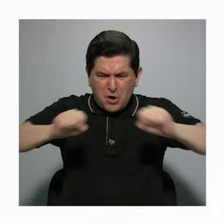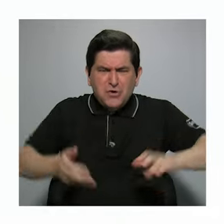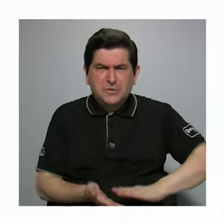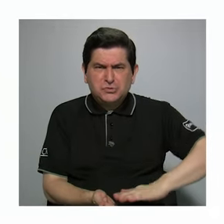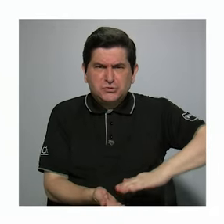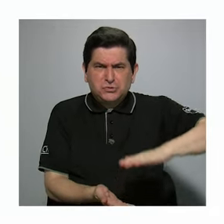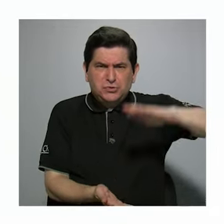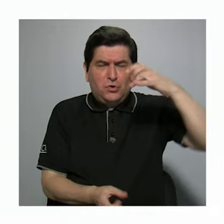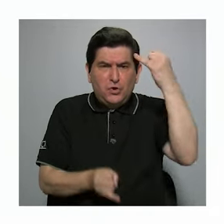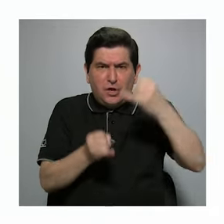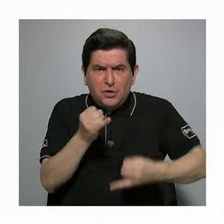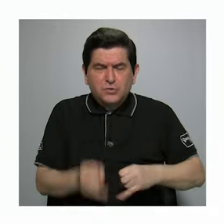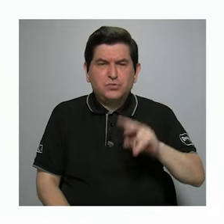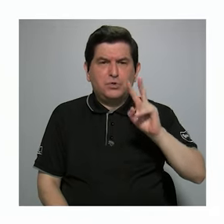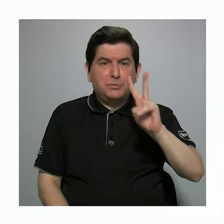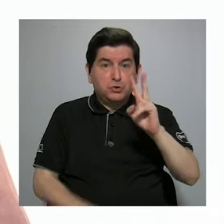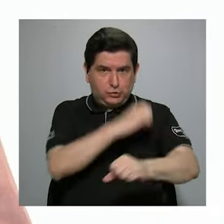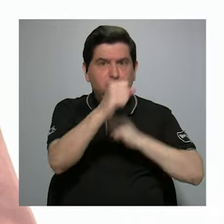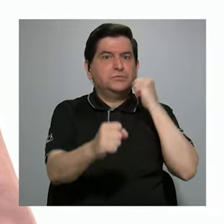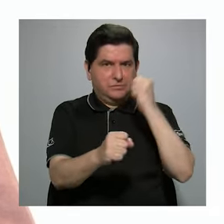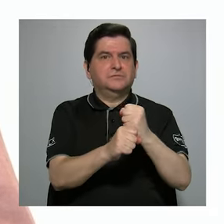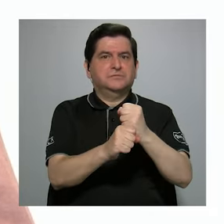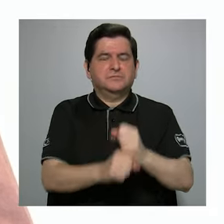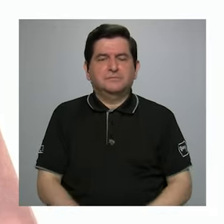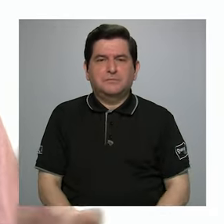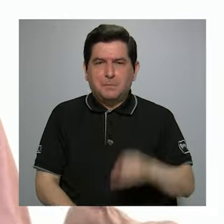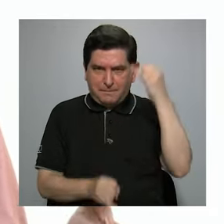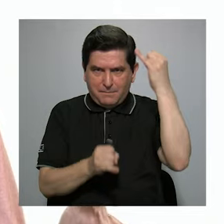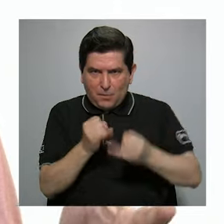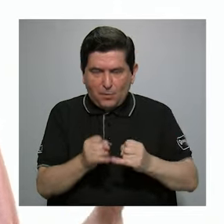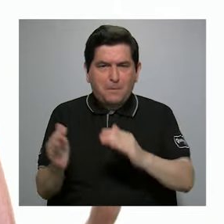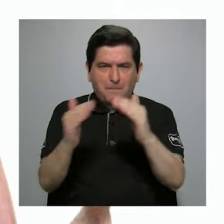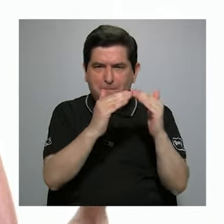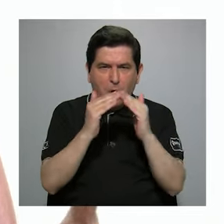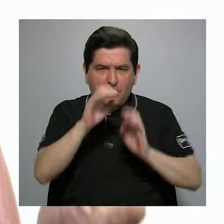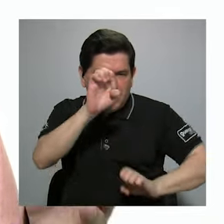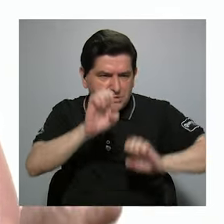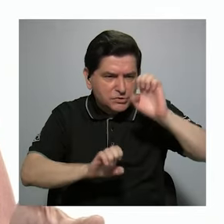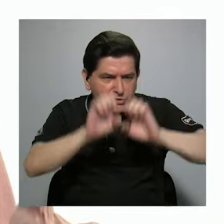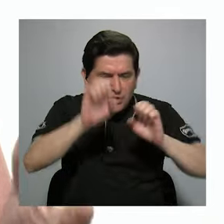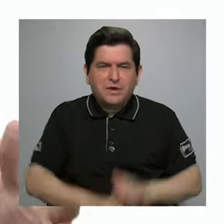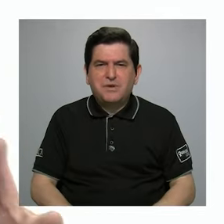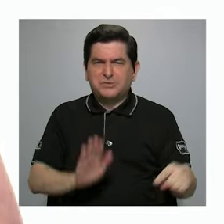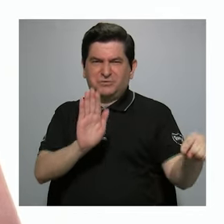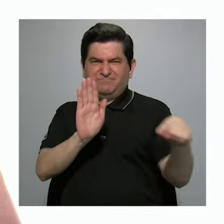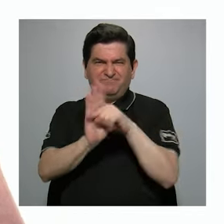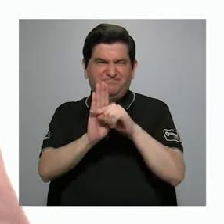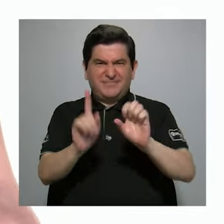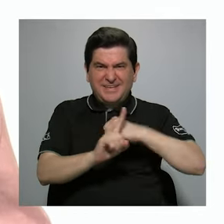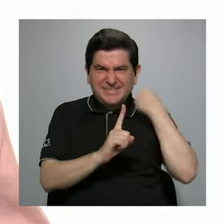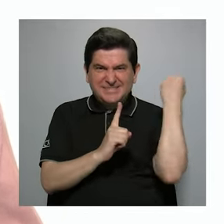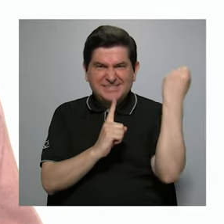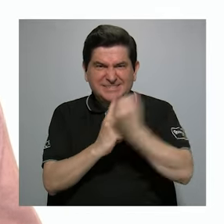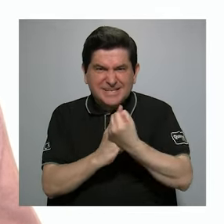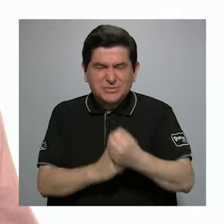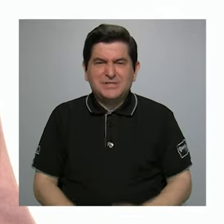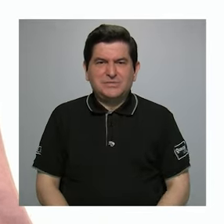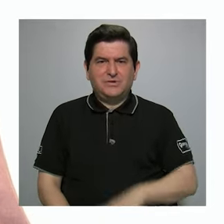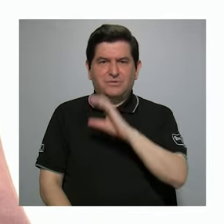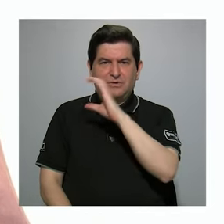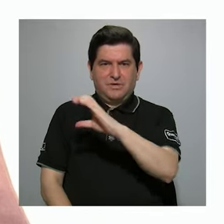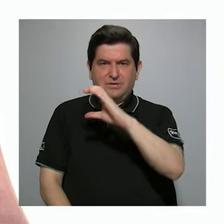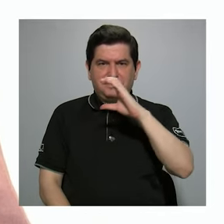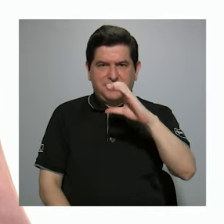aumentado en los últimos dos años. Finalmente, la población evalúa de forma negativa la situación de la Caja